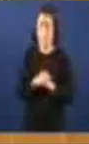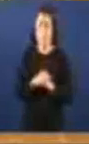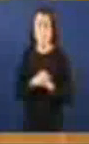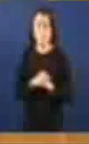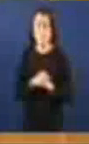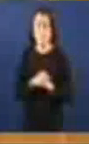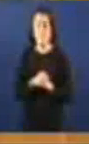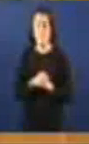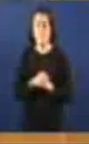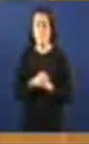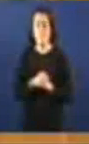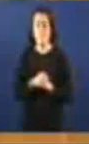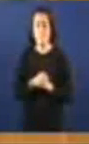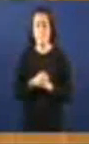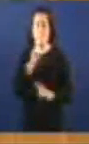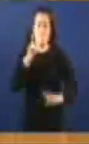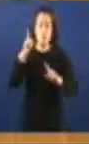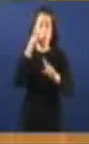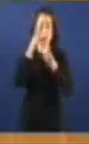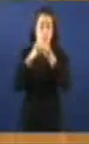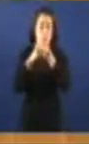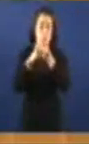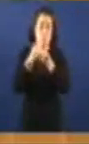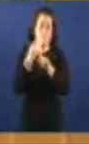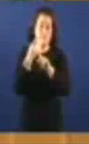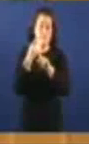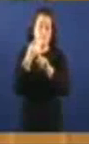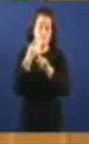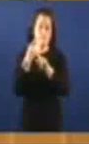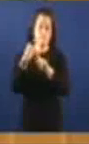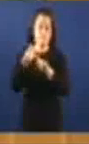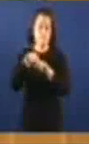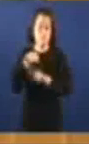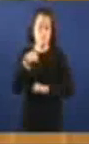plantexar ante as cortes